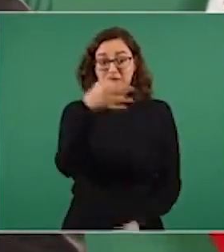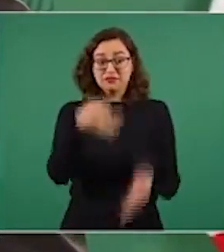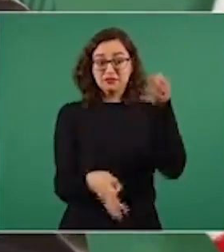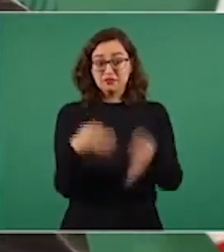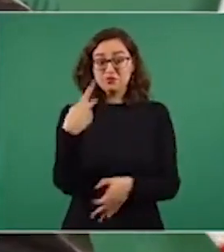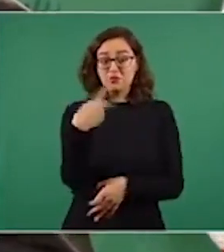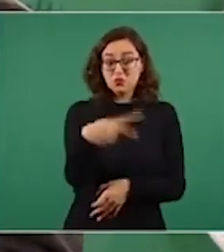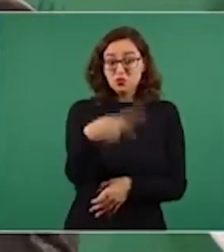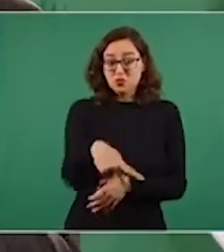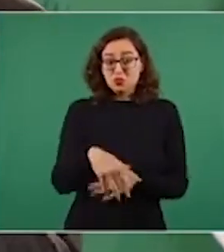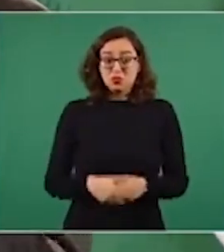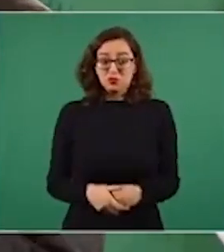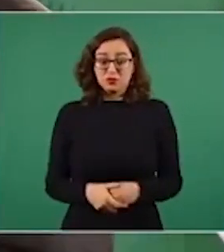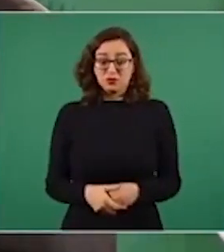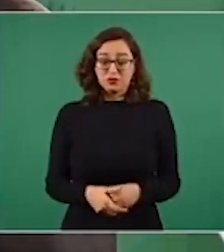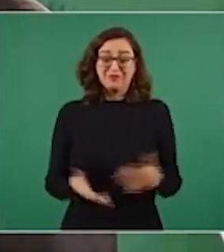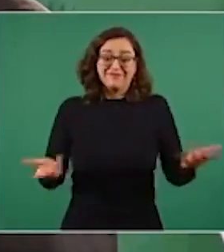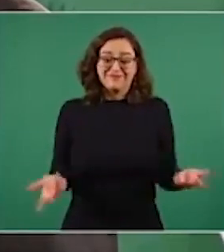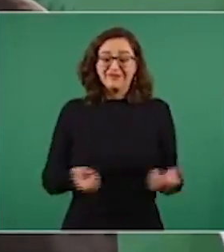Ya hay mucho problema